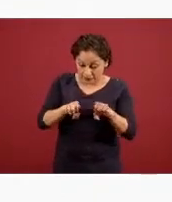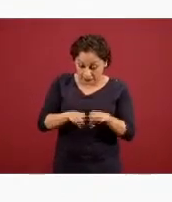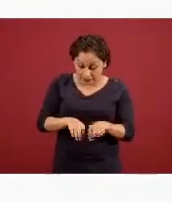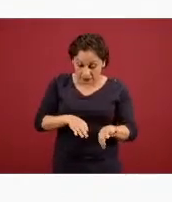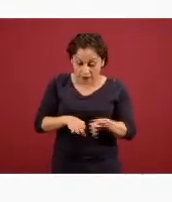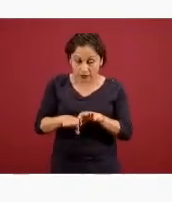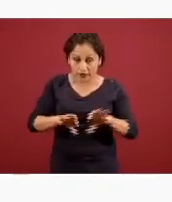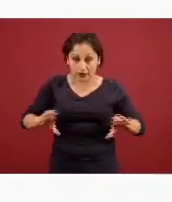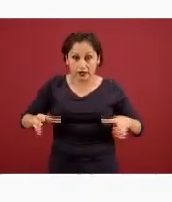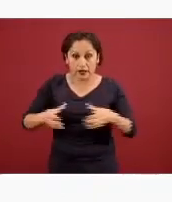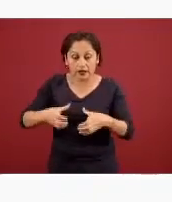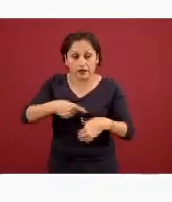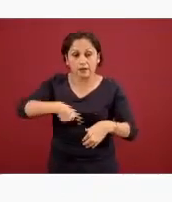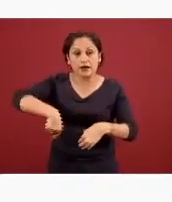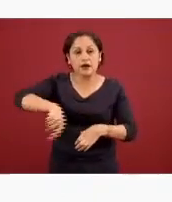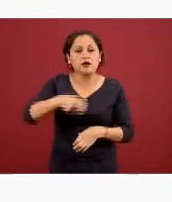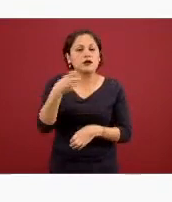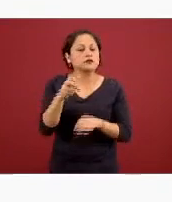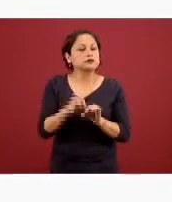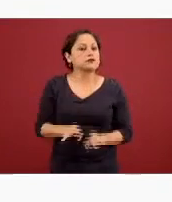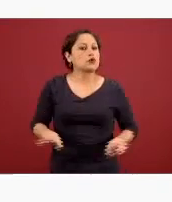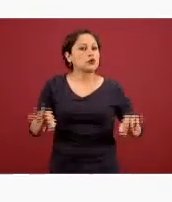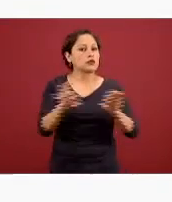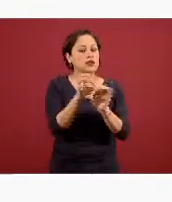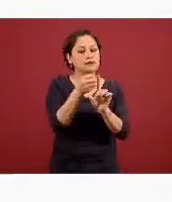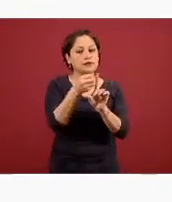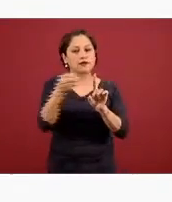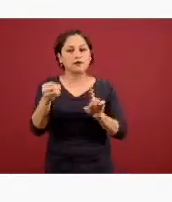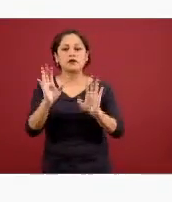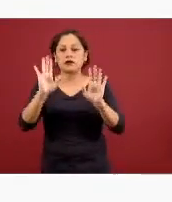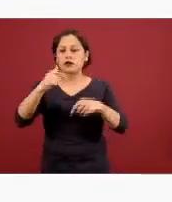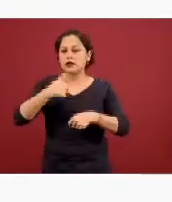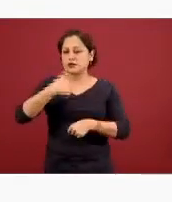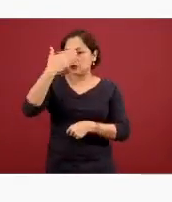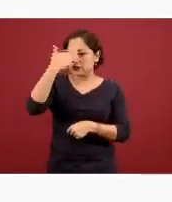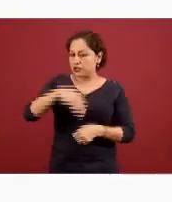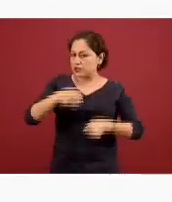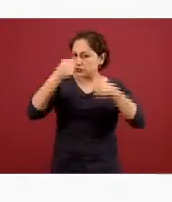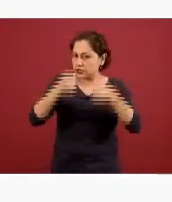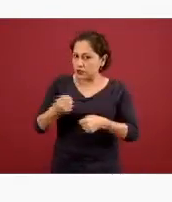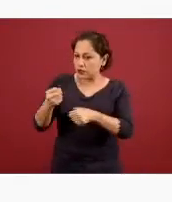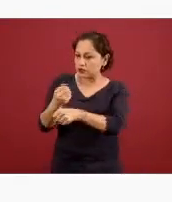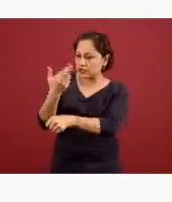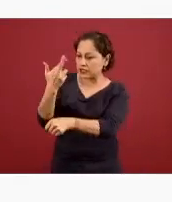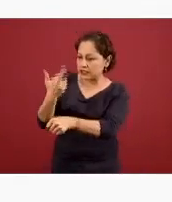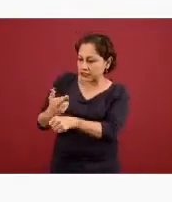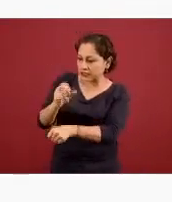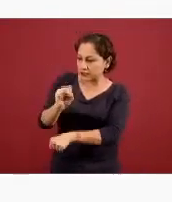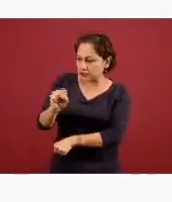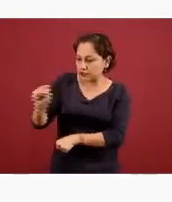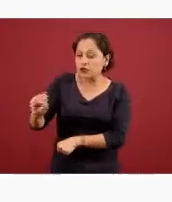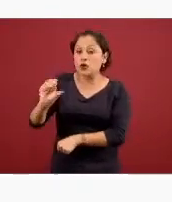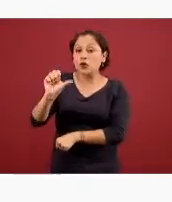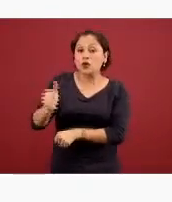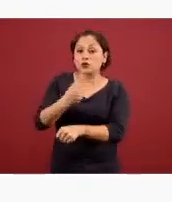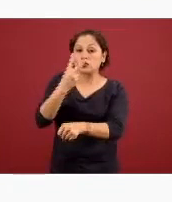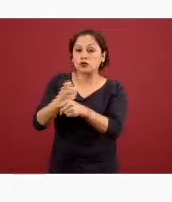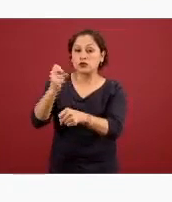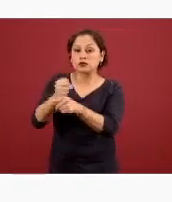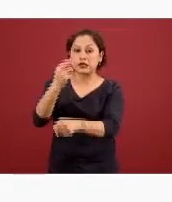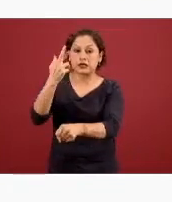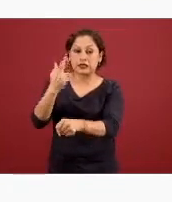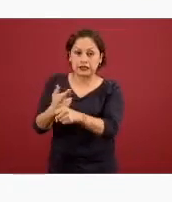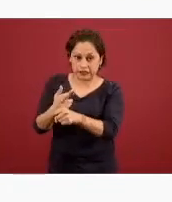en que en el Secretario de Salud del doctor Alcocer y por supuesto en el subsecretario del doctor Hugo López Gatel hemos encontrado un